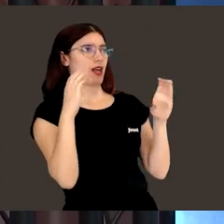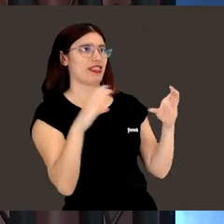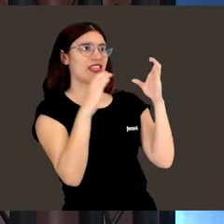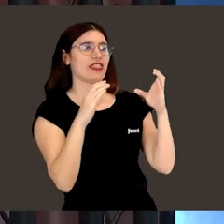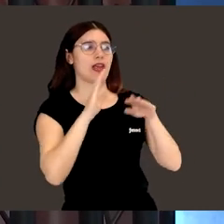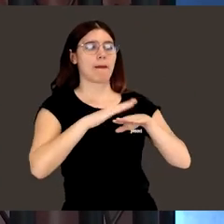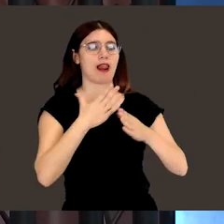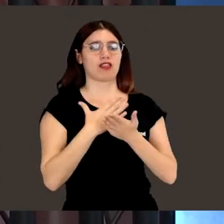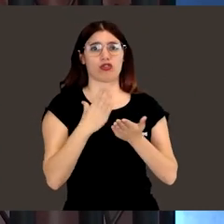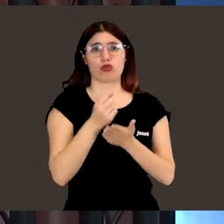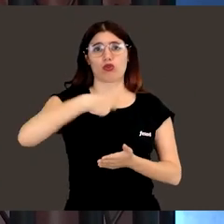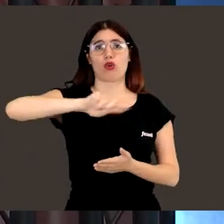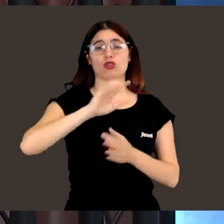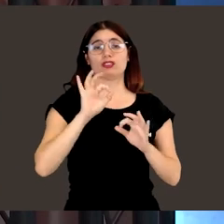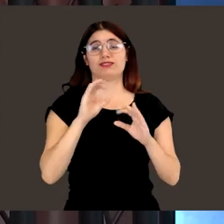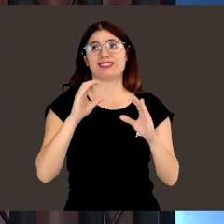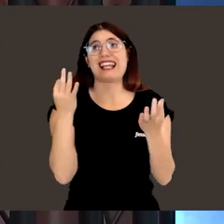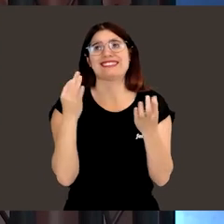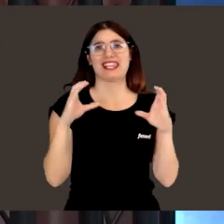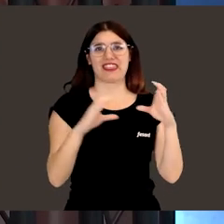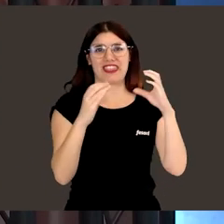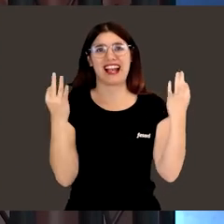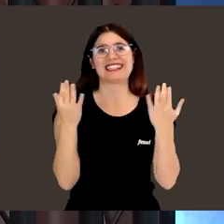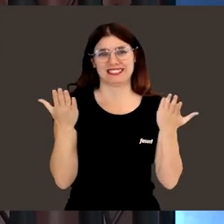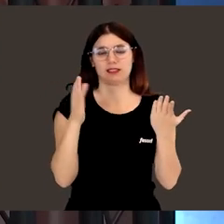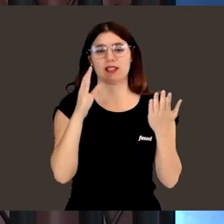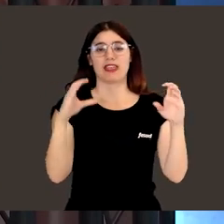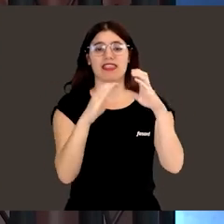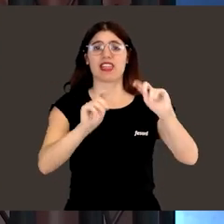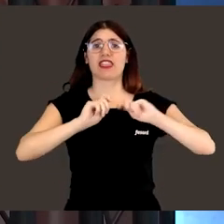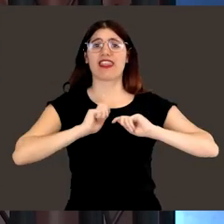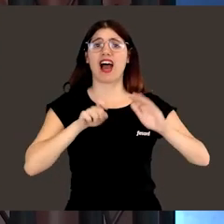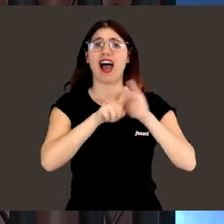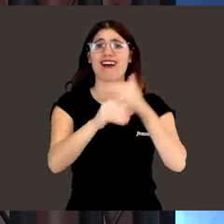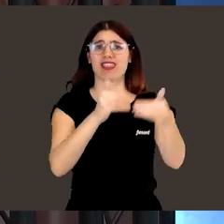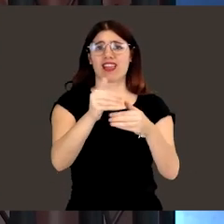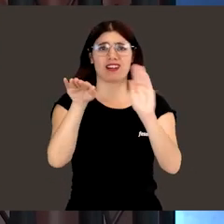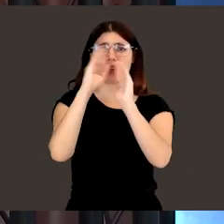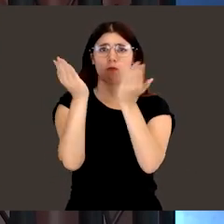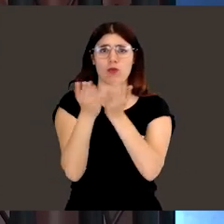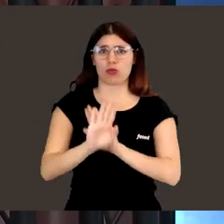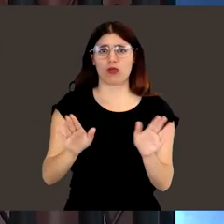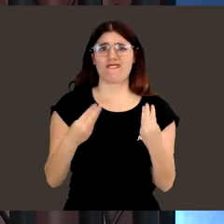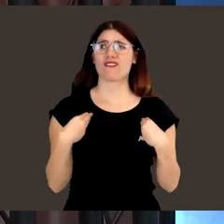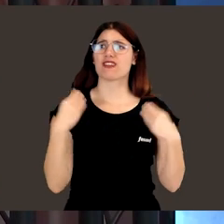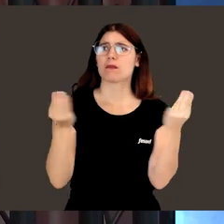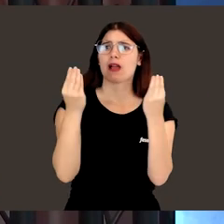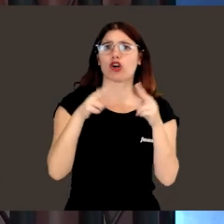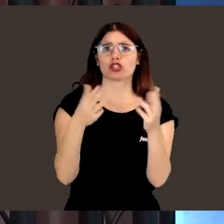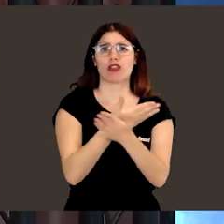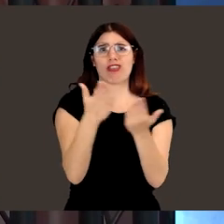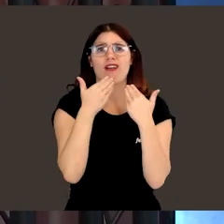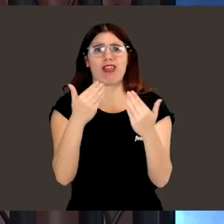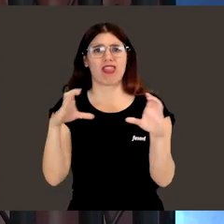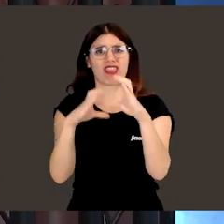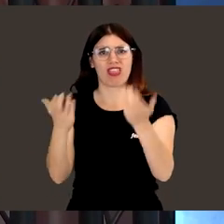pues la ciencia como para todo el mundo, que es la ciencia. Pues es lo que nos permite avanzar en el mundo, lo que nos permite vivir